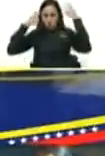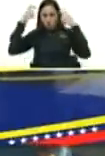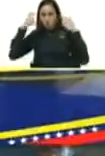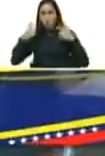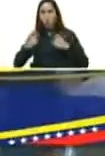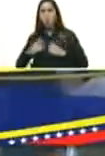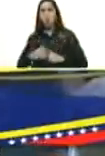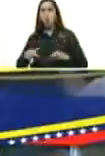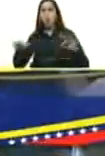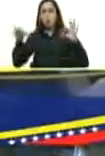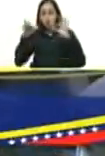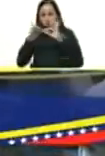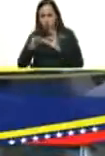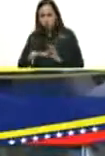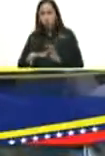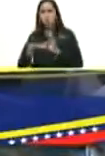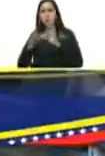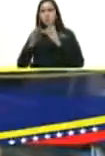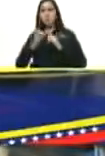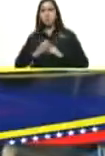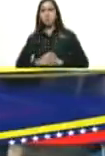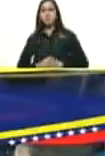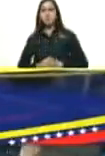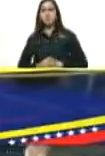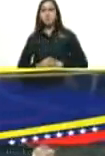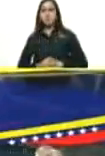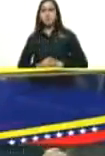Hugo Rafael Chávez Frías